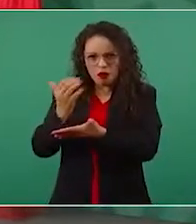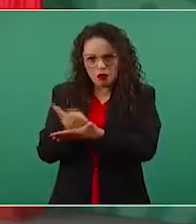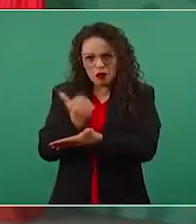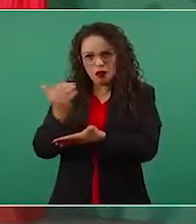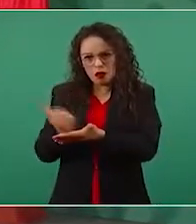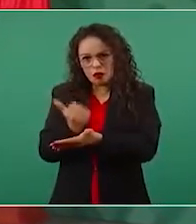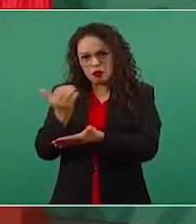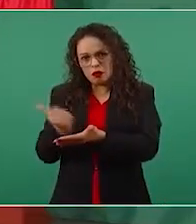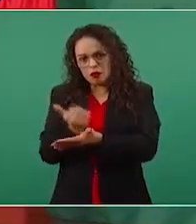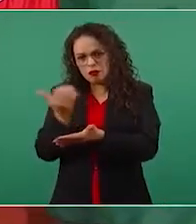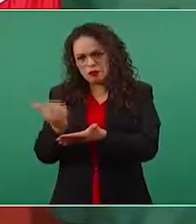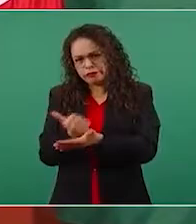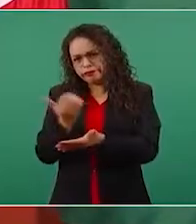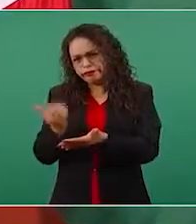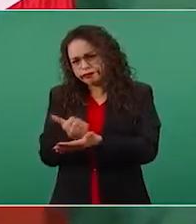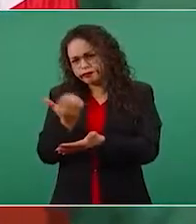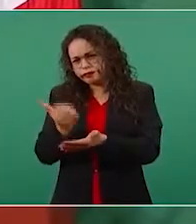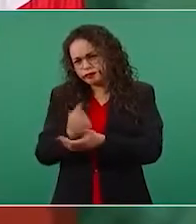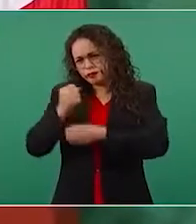décadas